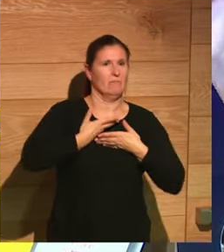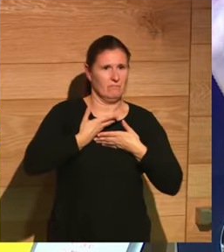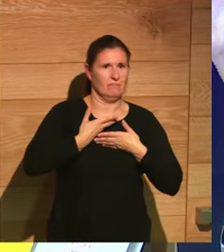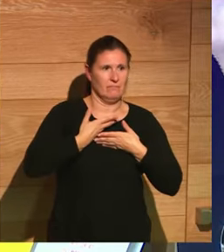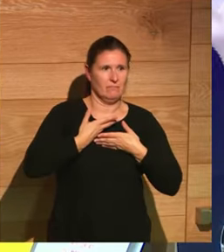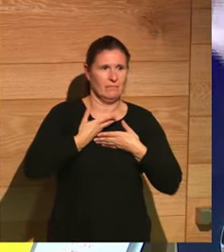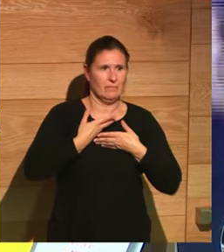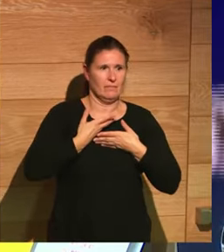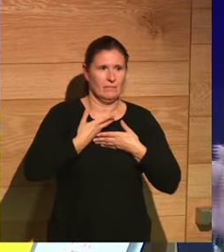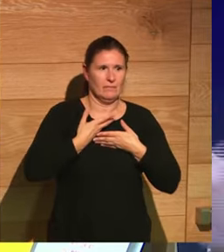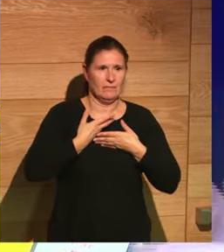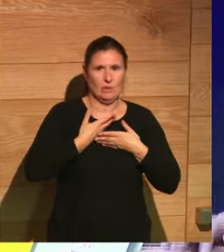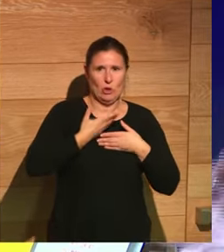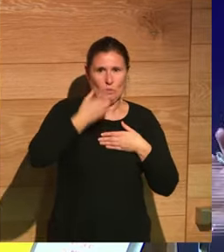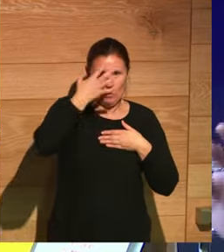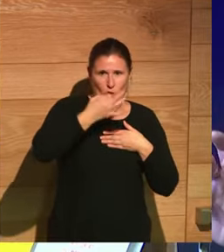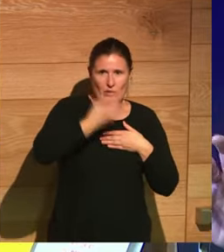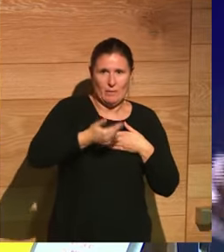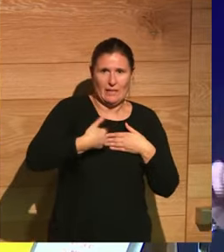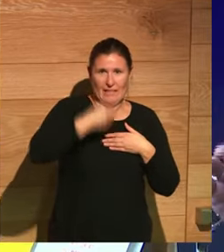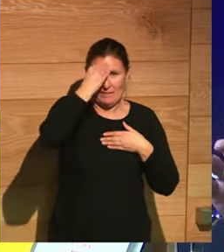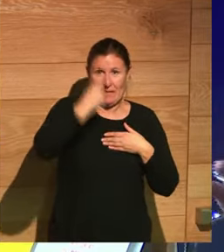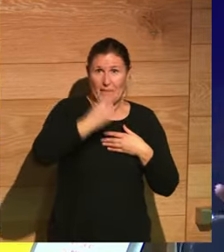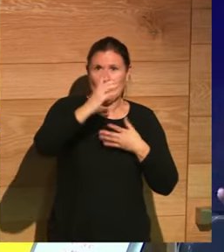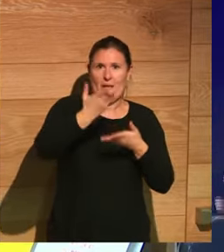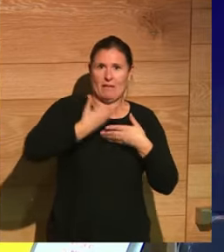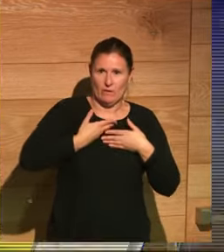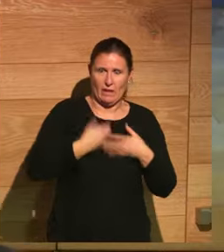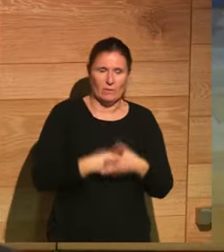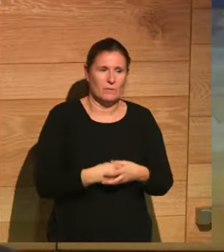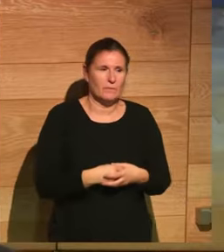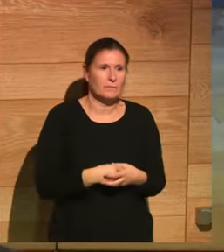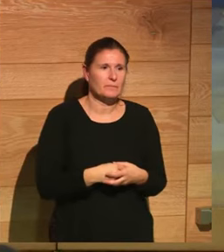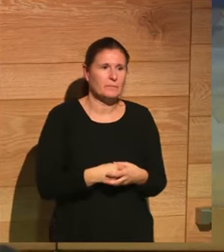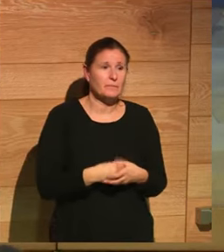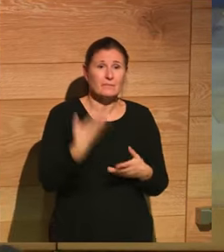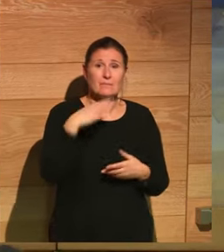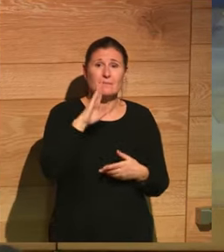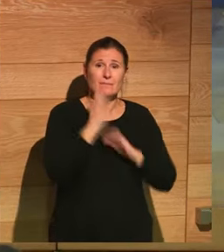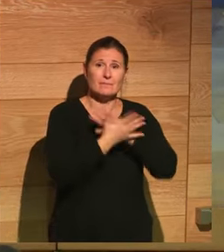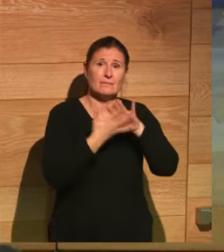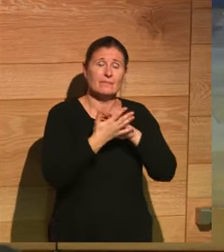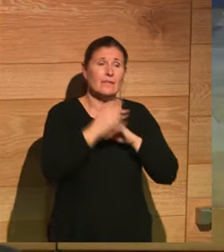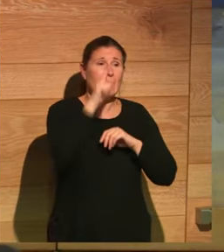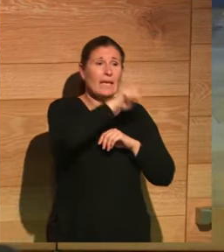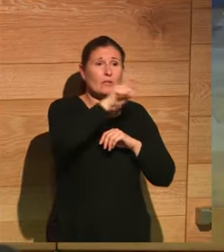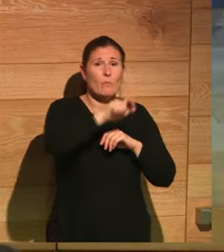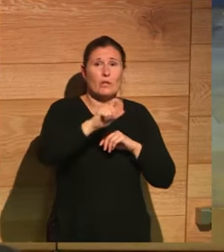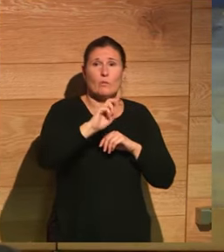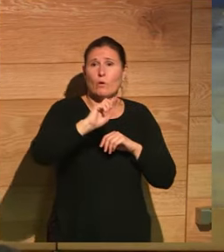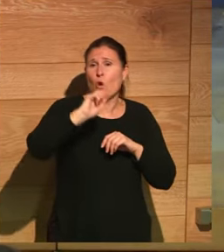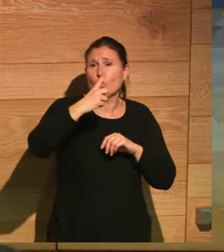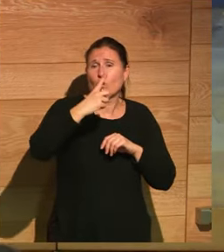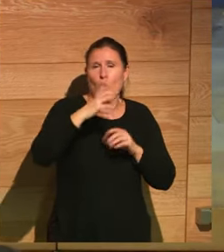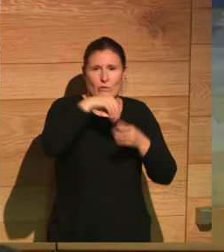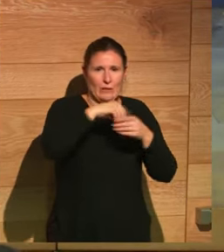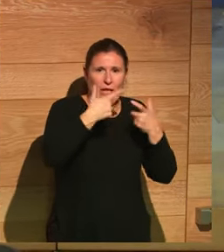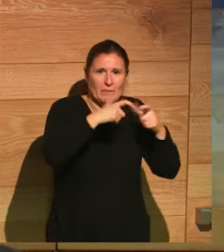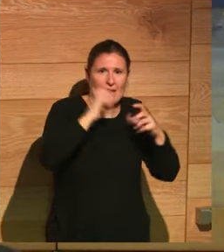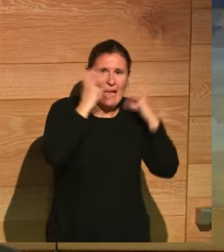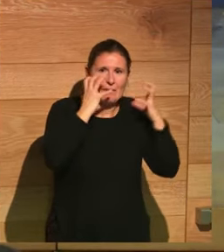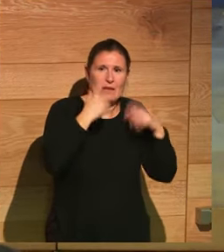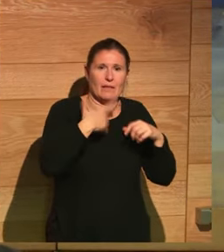en eso, ¿no? Creo que eso es importantísimo. Pero esto es por lo que comentábamos al principio, de que los seres humanos somos los únicos animales que somos capaces de